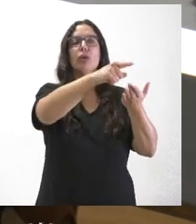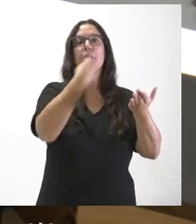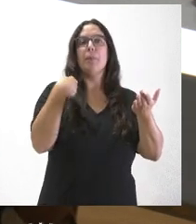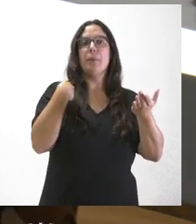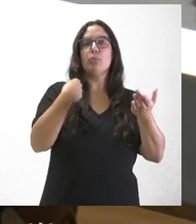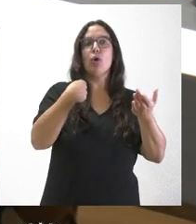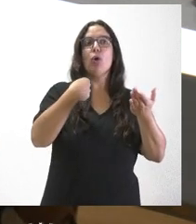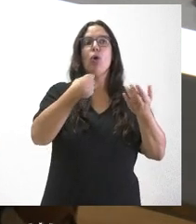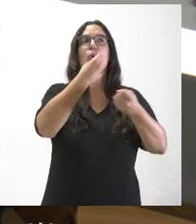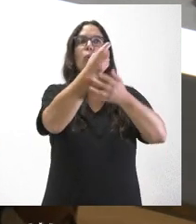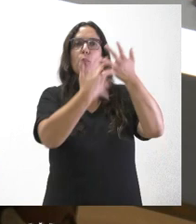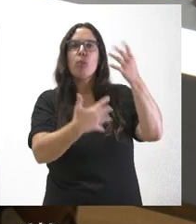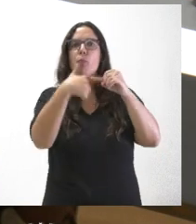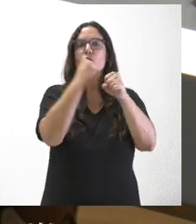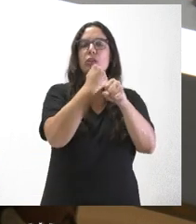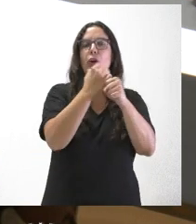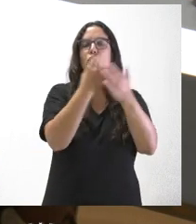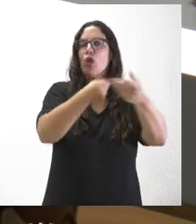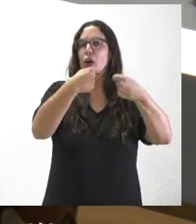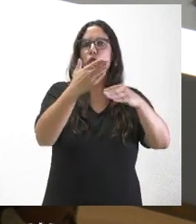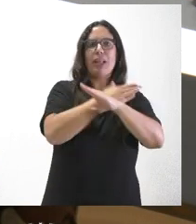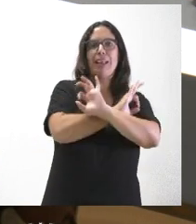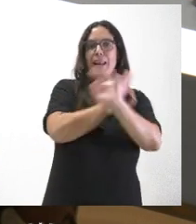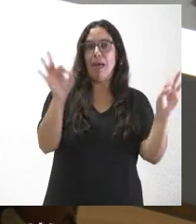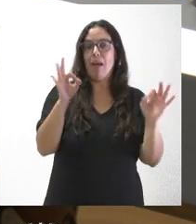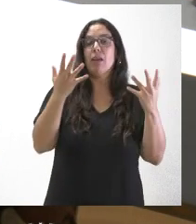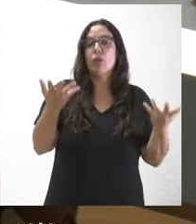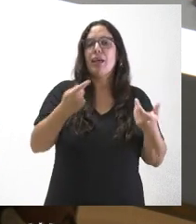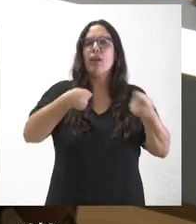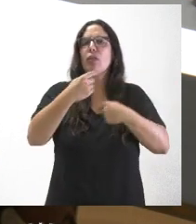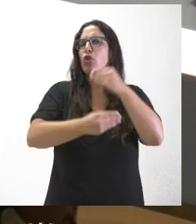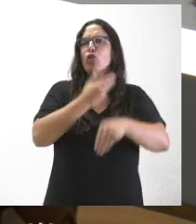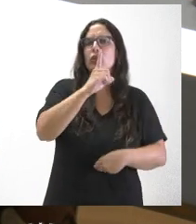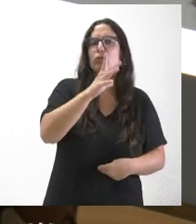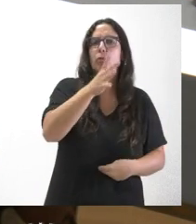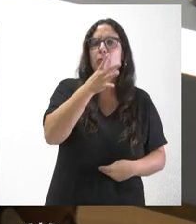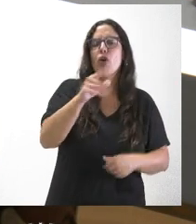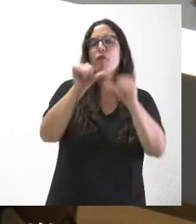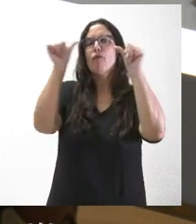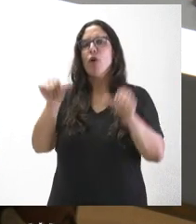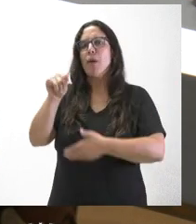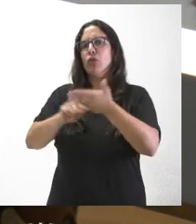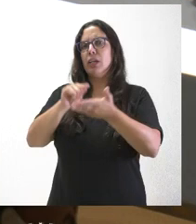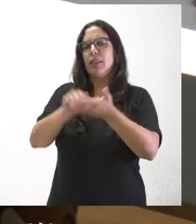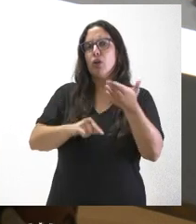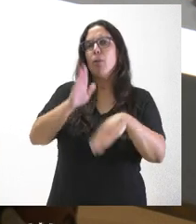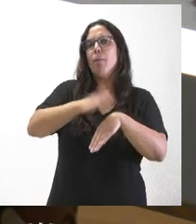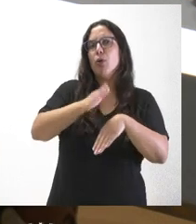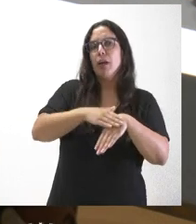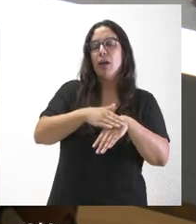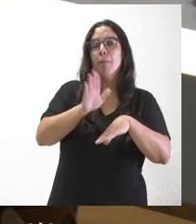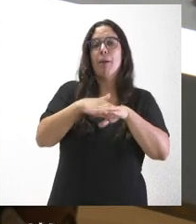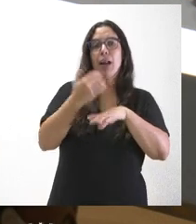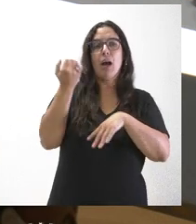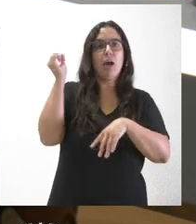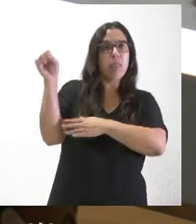de puestos de trabajo, como suele ser habitual. Mi duda es por qué se ha omitido esta negociación y se optado por este modelo de contratación. No sé si es para esquivar a los sindicatos debido a